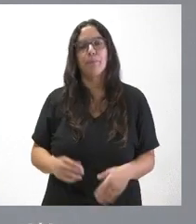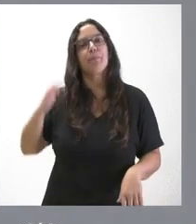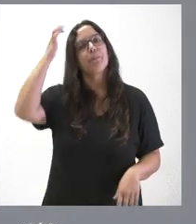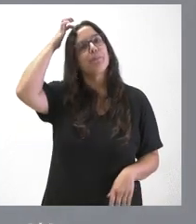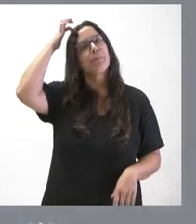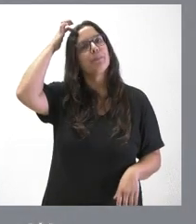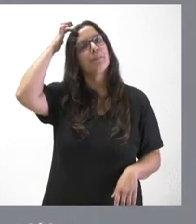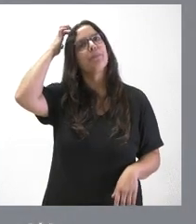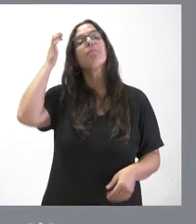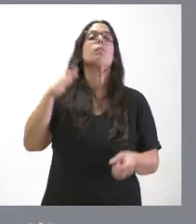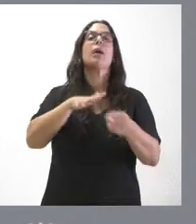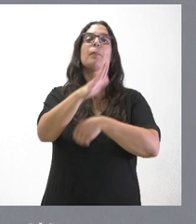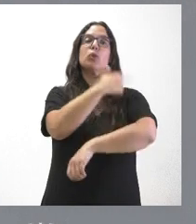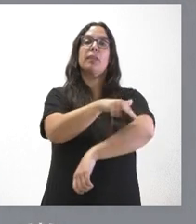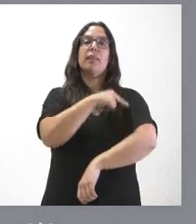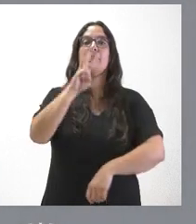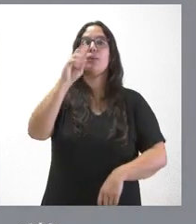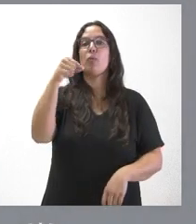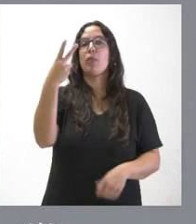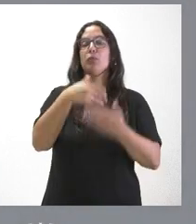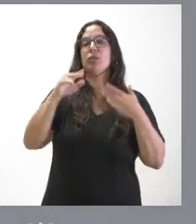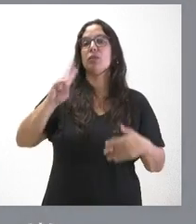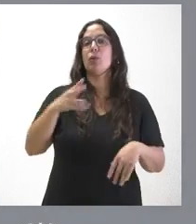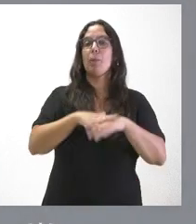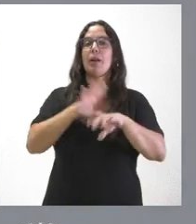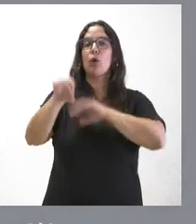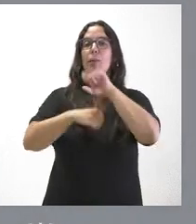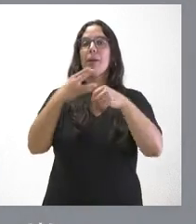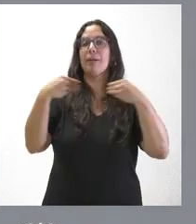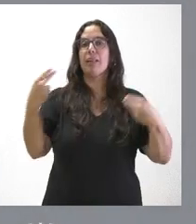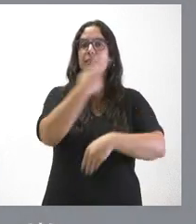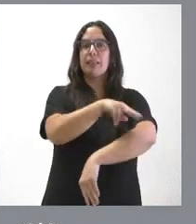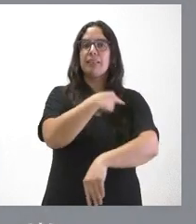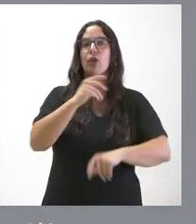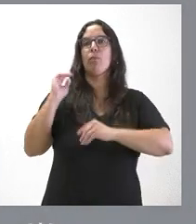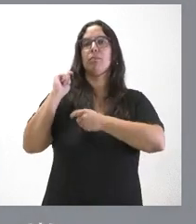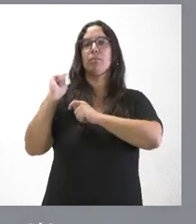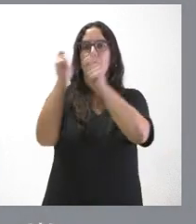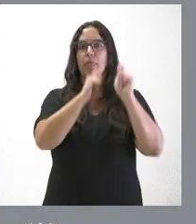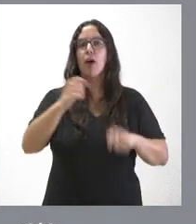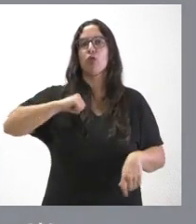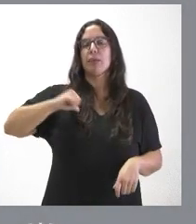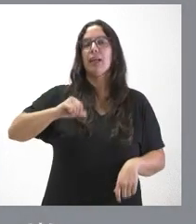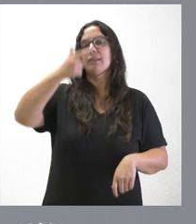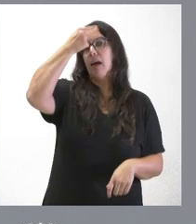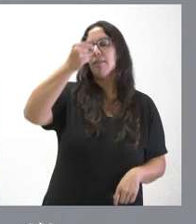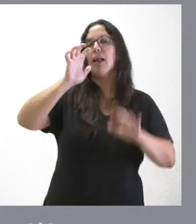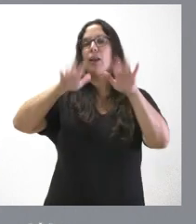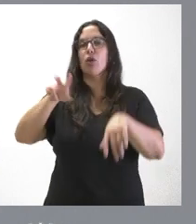En el ámbito de sanidad, 3,2 millones de euros para suministros sanitarios en diversos hospitales, en Ávila, León y Valladolid.